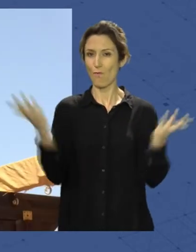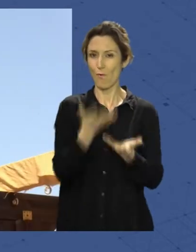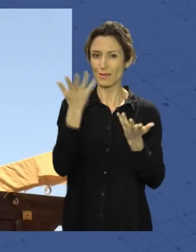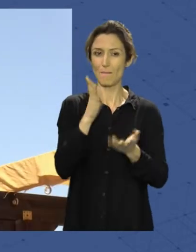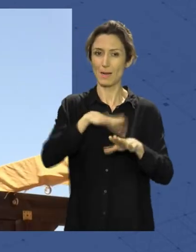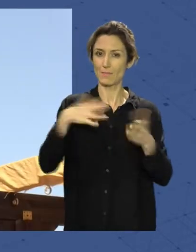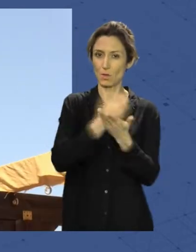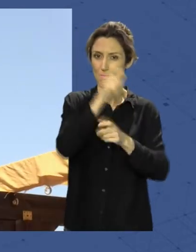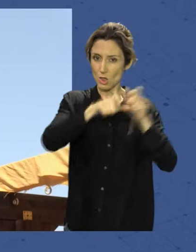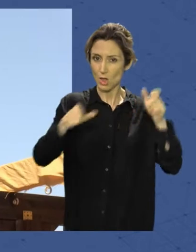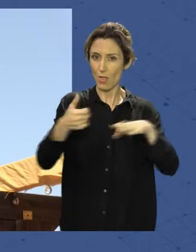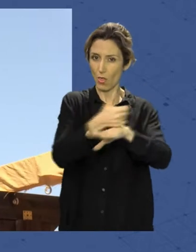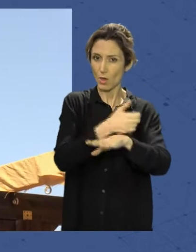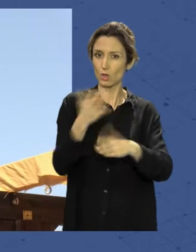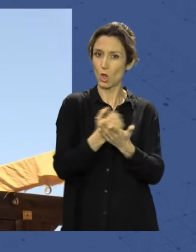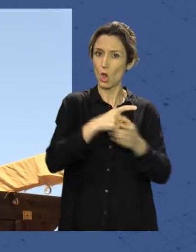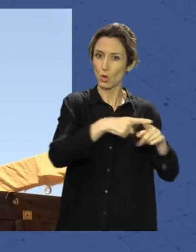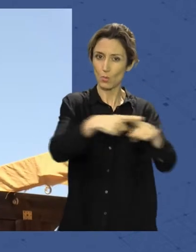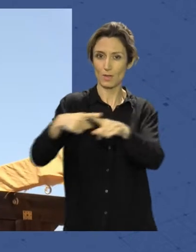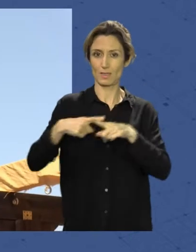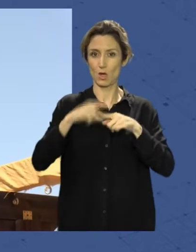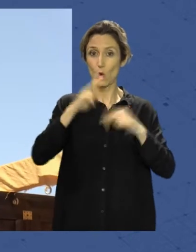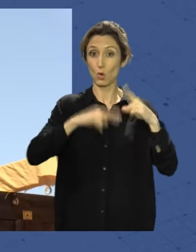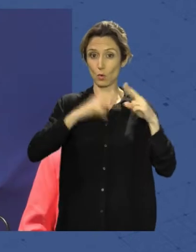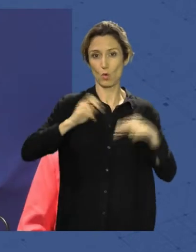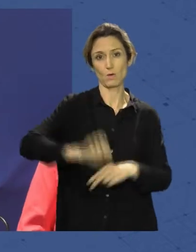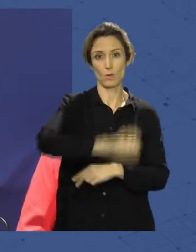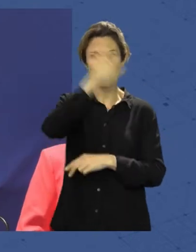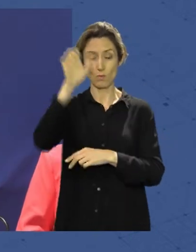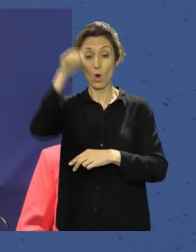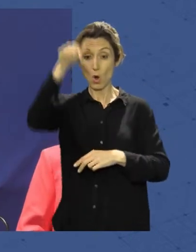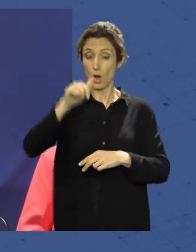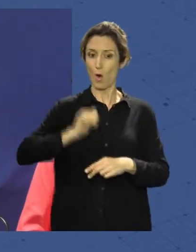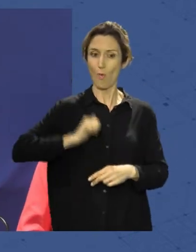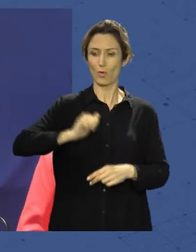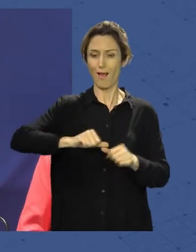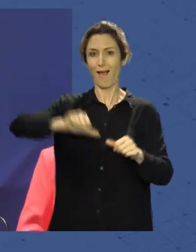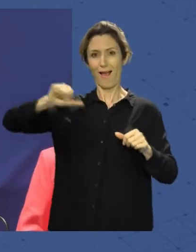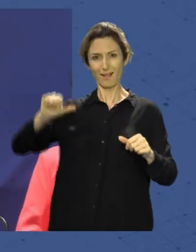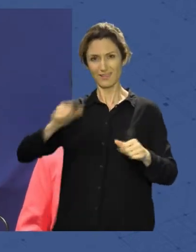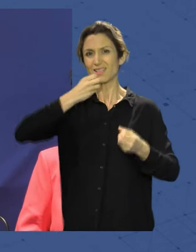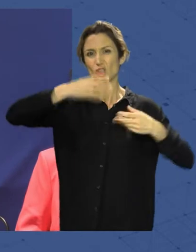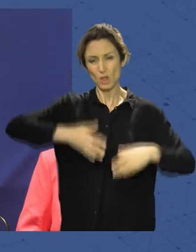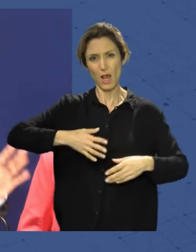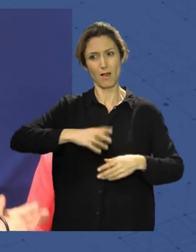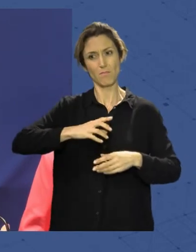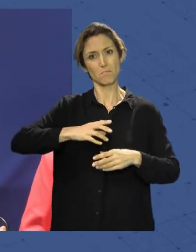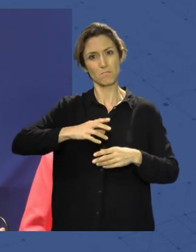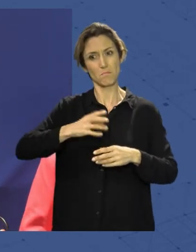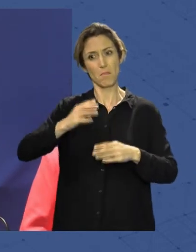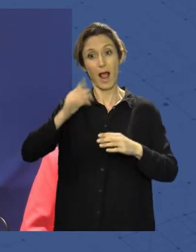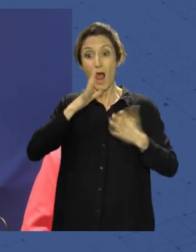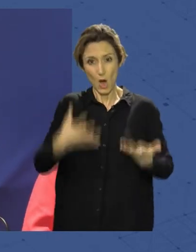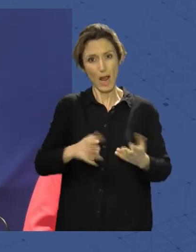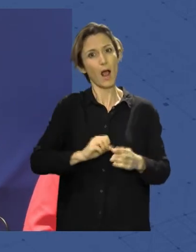en el proceso de construcción de Europa. Hoy en día vosotros tenéis más oportunidades de que las tuvimos algunos. Hoy en día vosotros